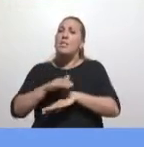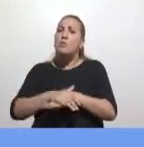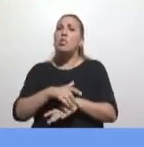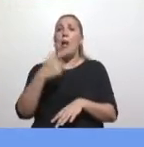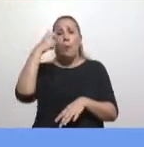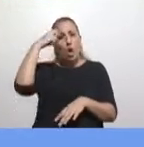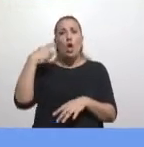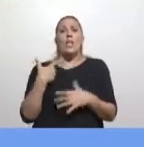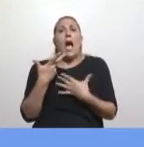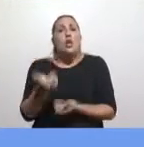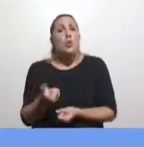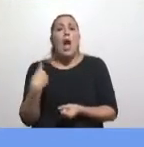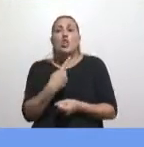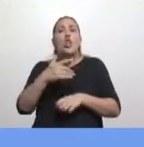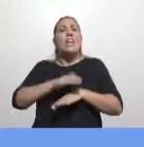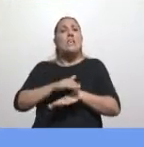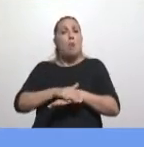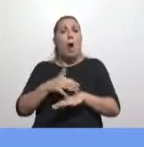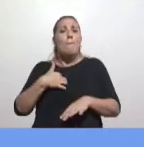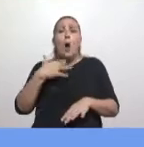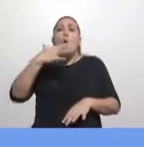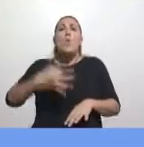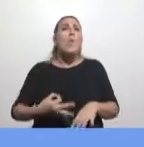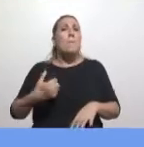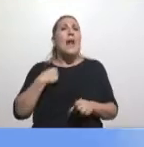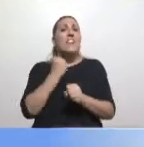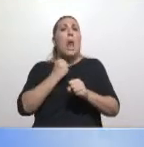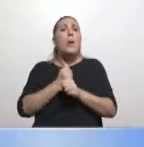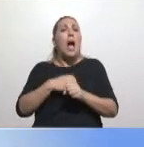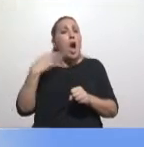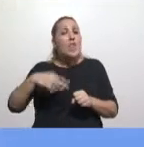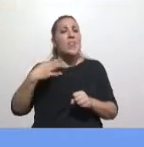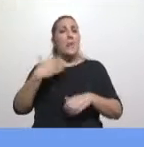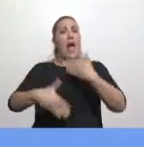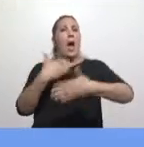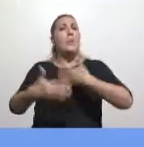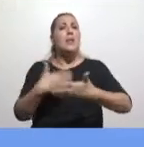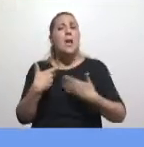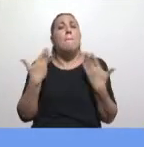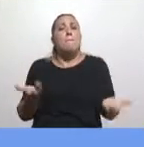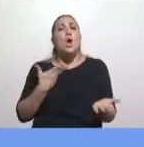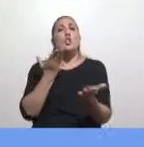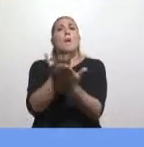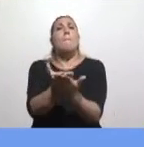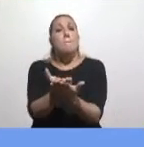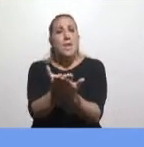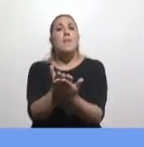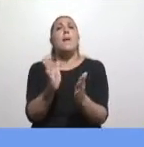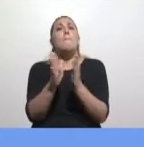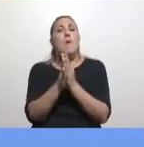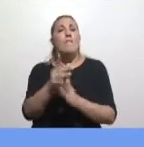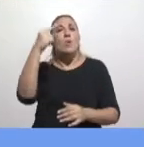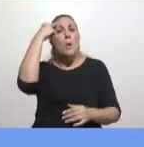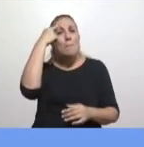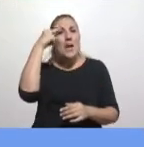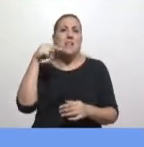esta y haciéndonos cargo y cumpliendo con nuestro deber, avanzando con esta norma. Por eso pido, señora Presidenta, que se considere